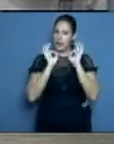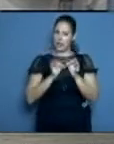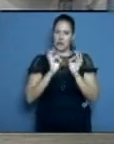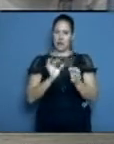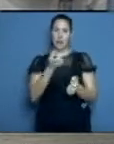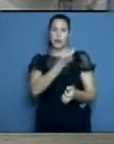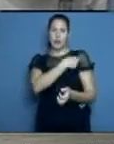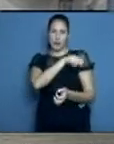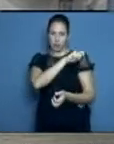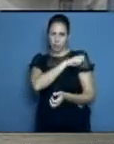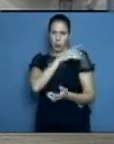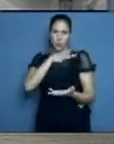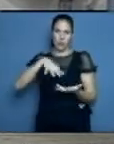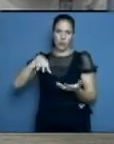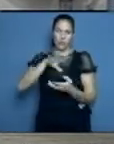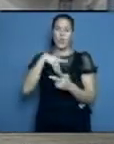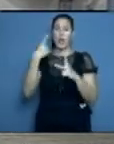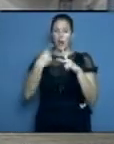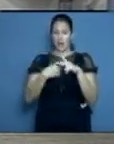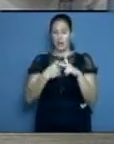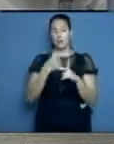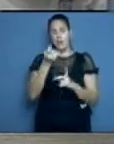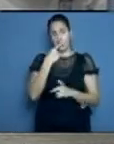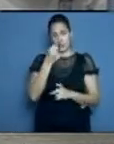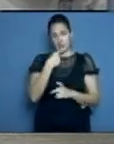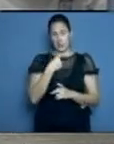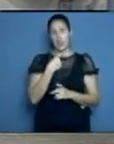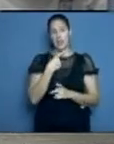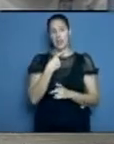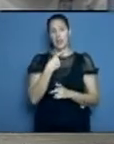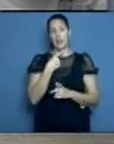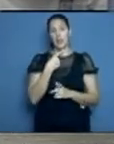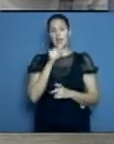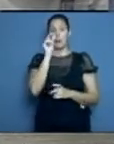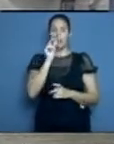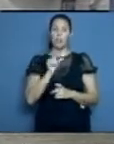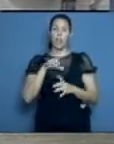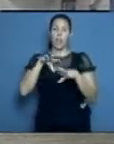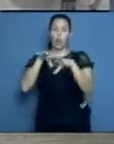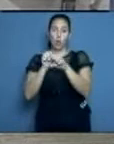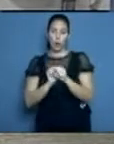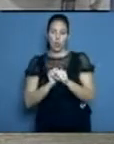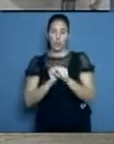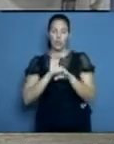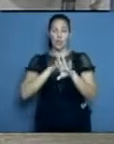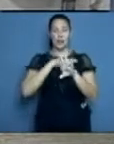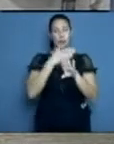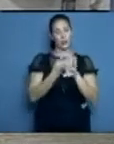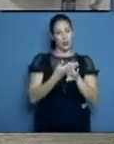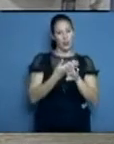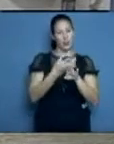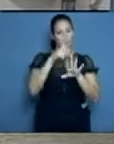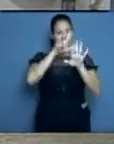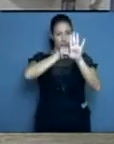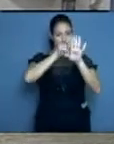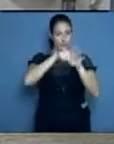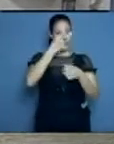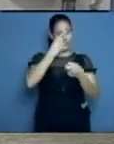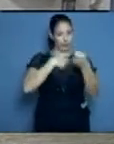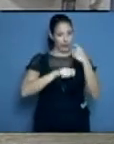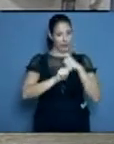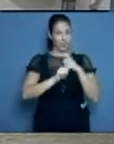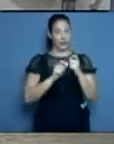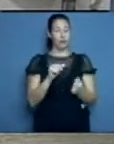Que no necesariamente salen de los hospitales porque existen otros lugares donde también están los medicamentos. Y lo